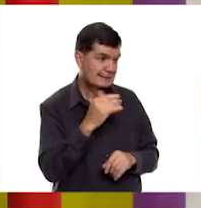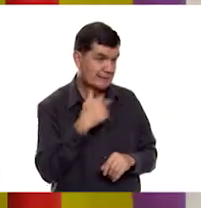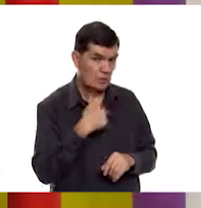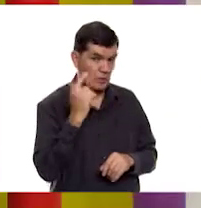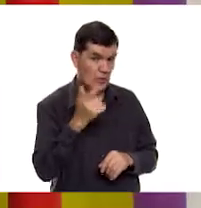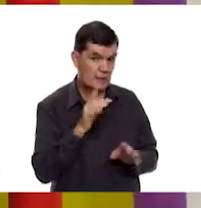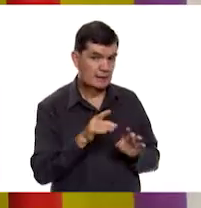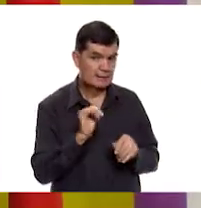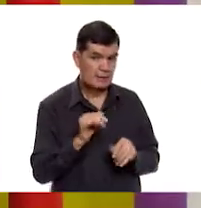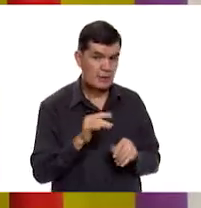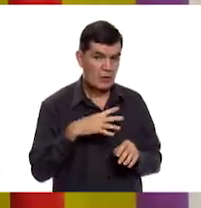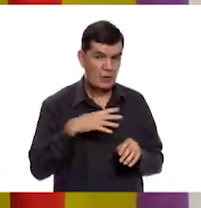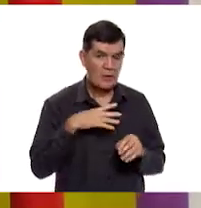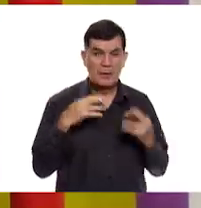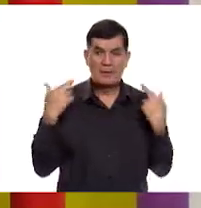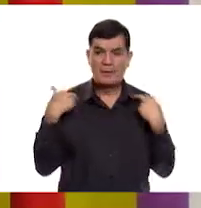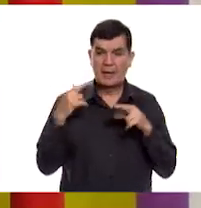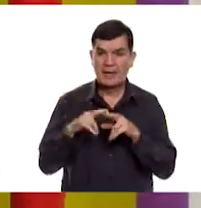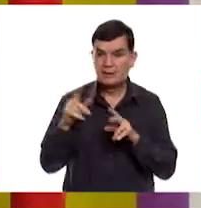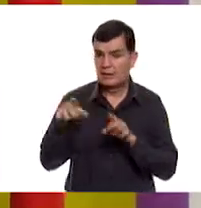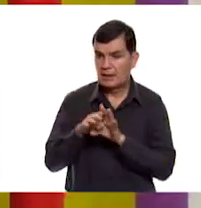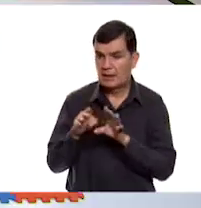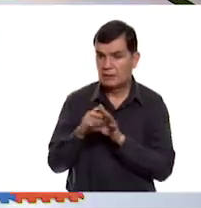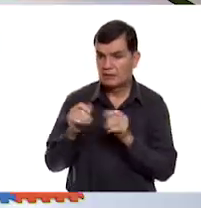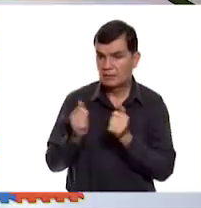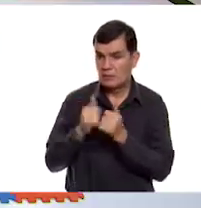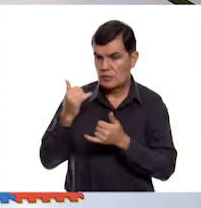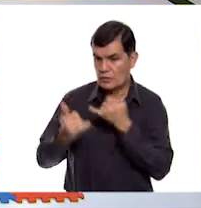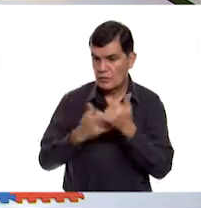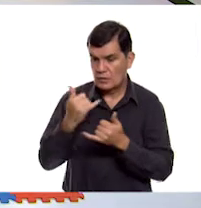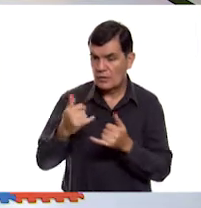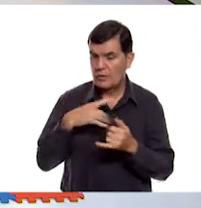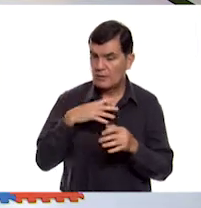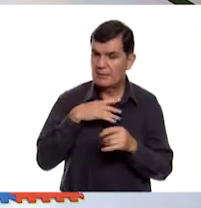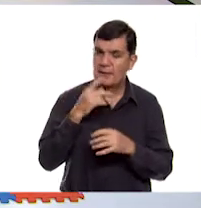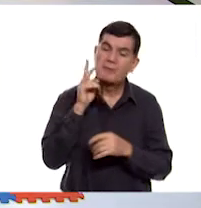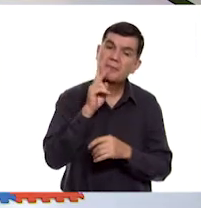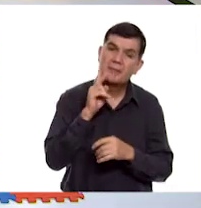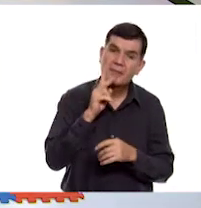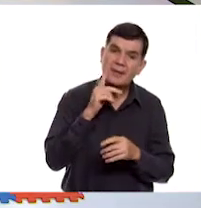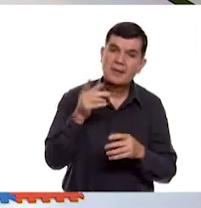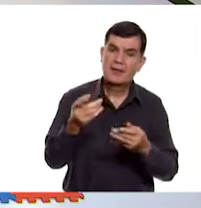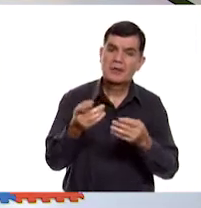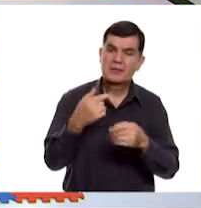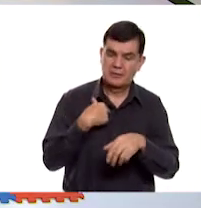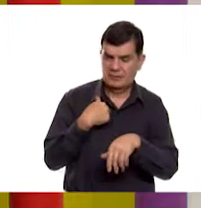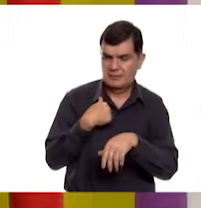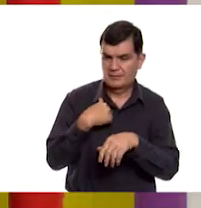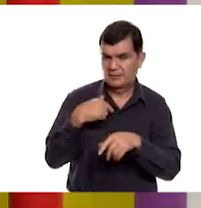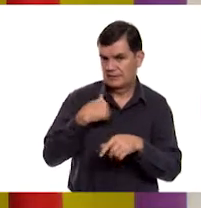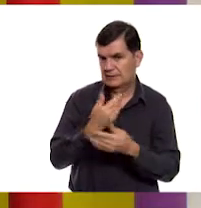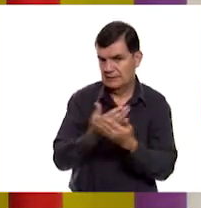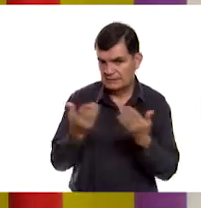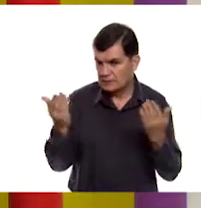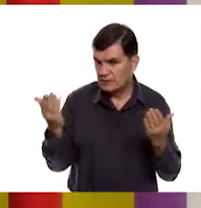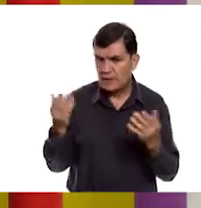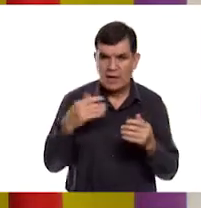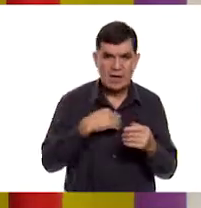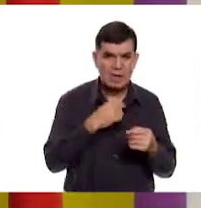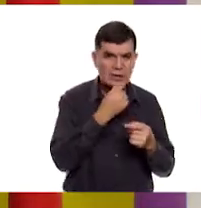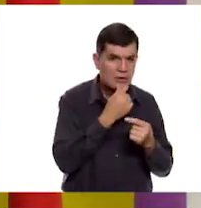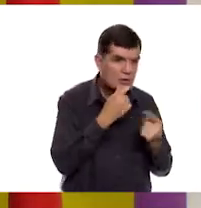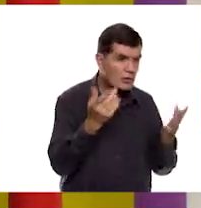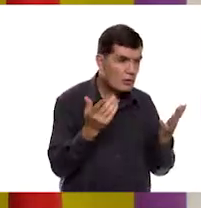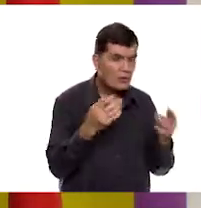antes de que vayamos con el profesor Omar Morales, que es quien nos tiene este juego, antes de eso, déjame decirte y decirles a todas las niñas y a los niños